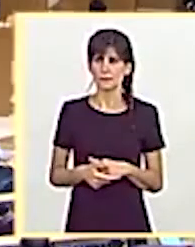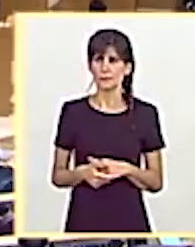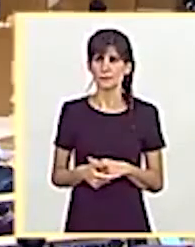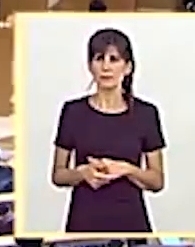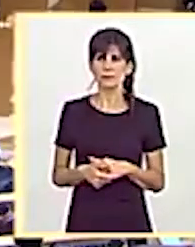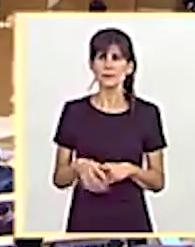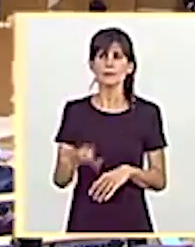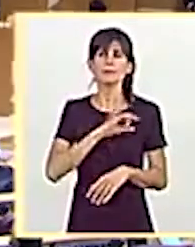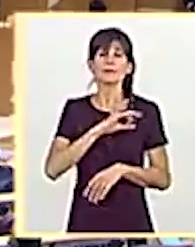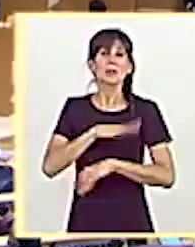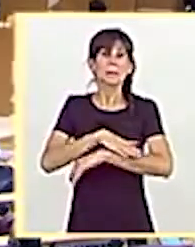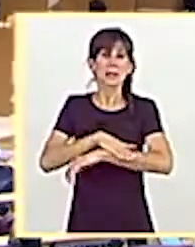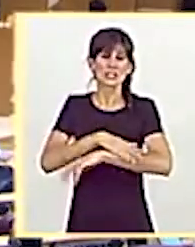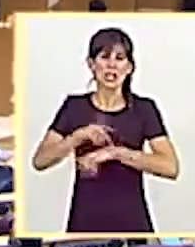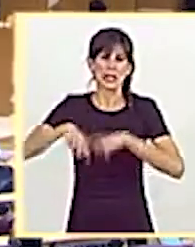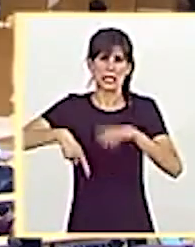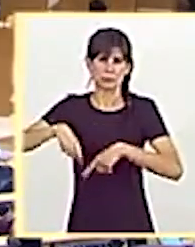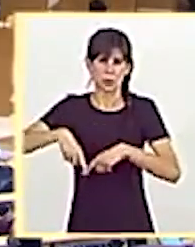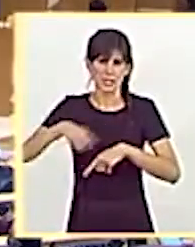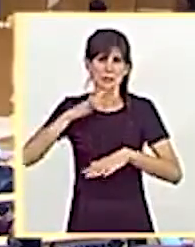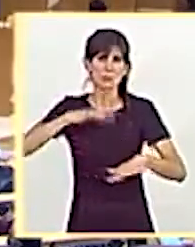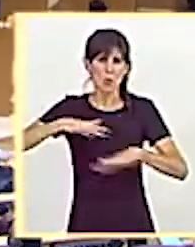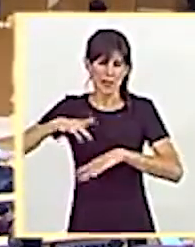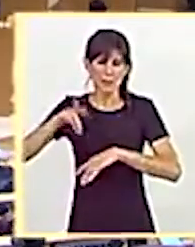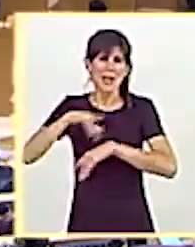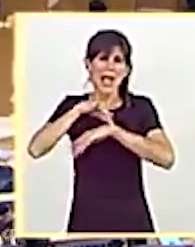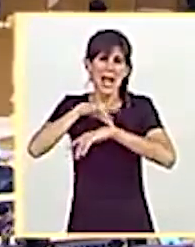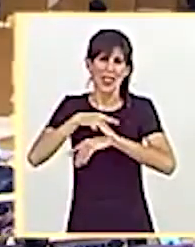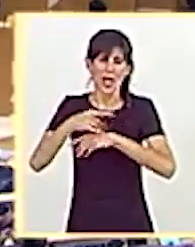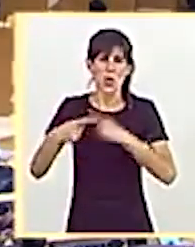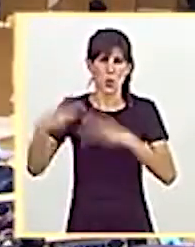Señor ministro de Transportes, Movilidad y Agenda Urbana.